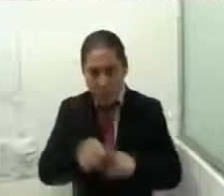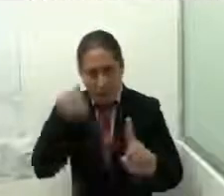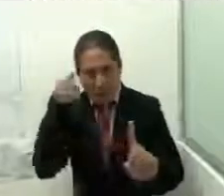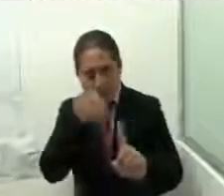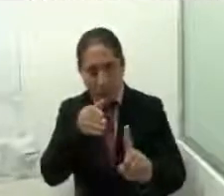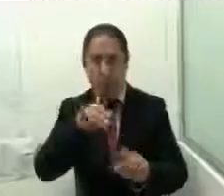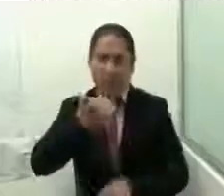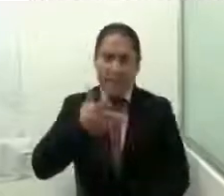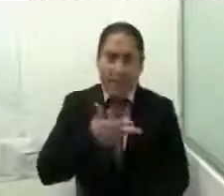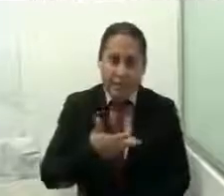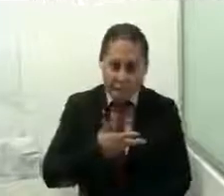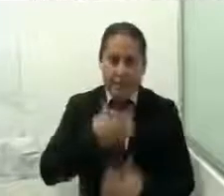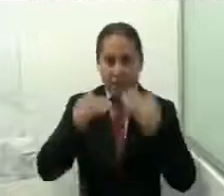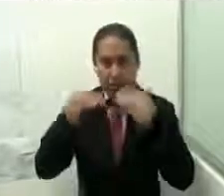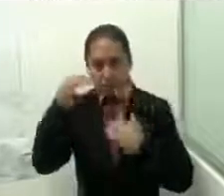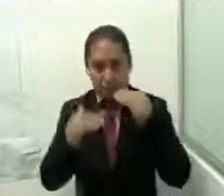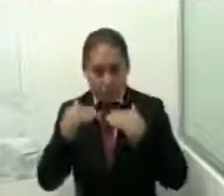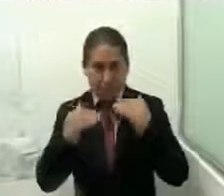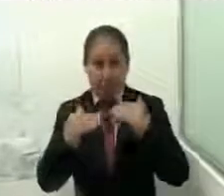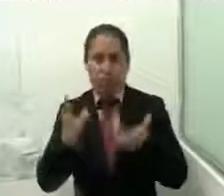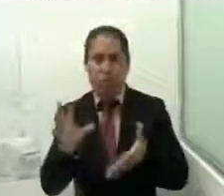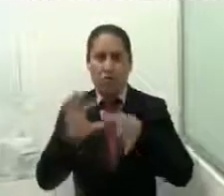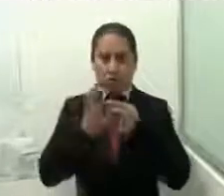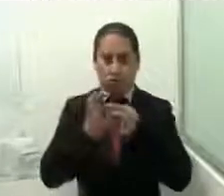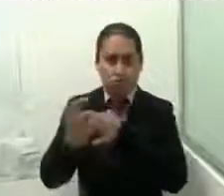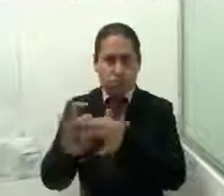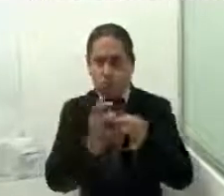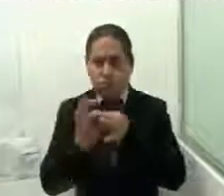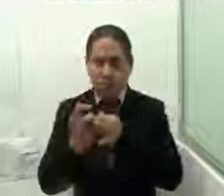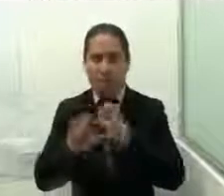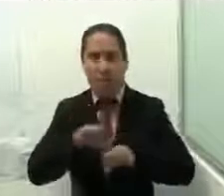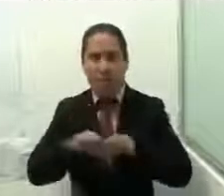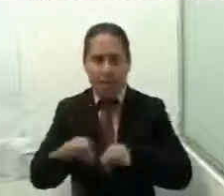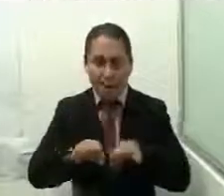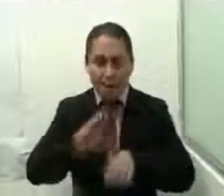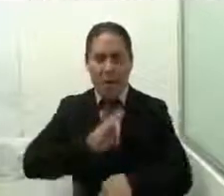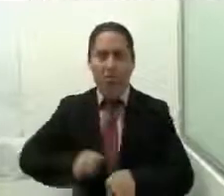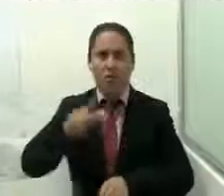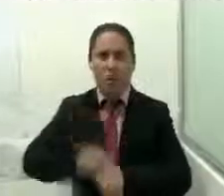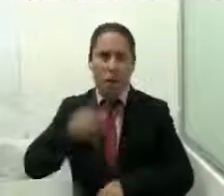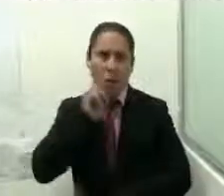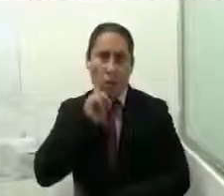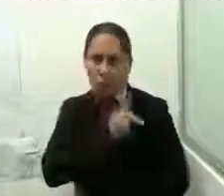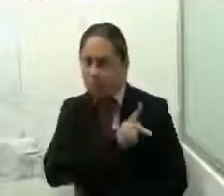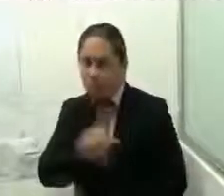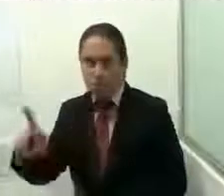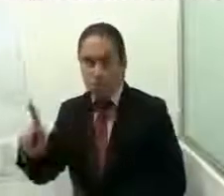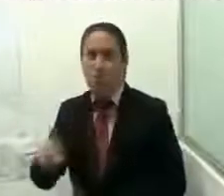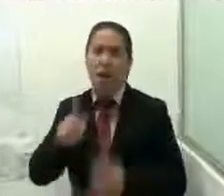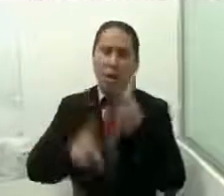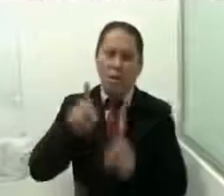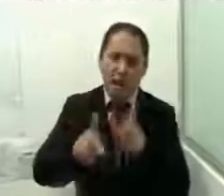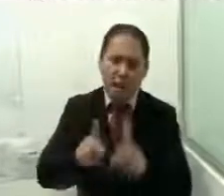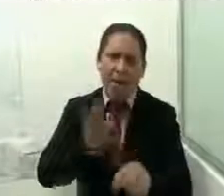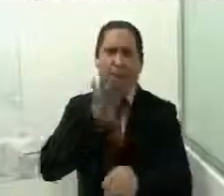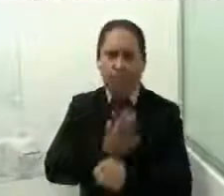perspectiva de género, coadyuvamos con el trabajo que desarrollan las instancias municipales de las mujeres, al llevar a cabo pláticas de prevención de